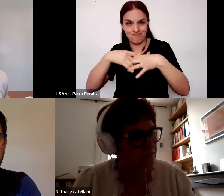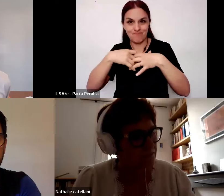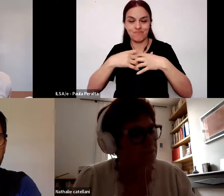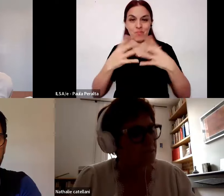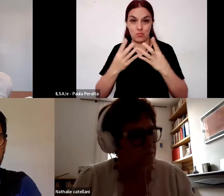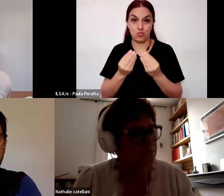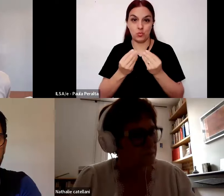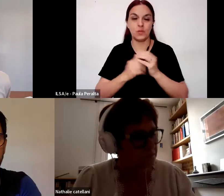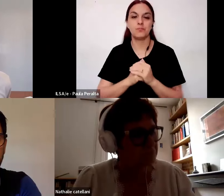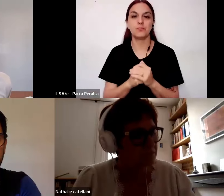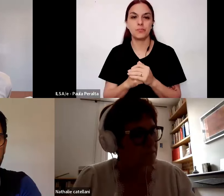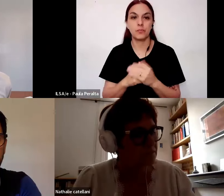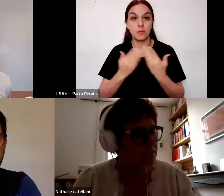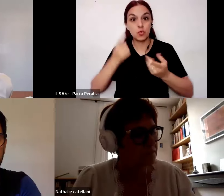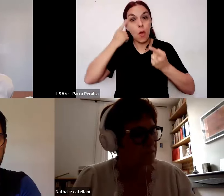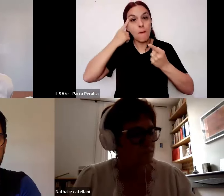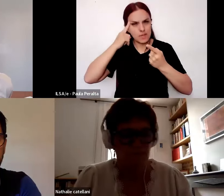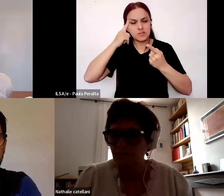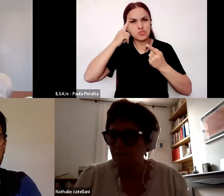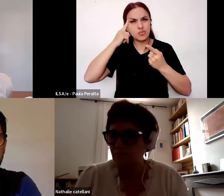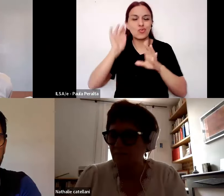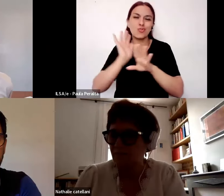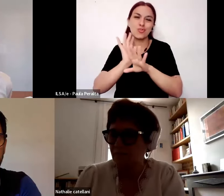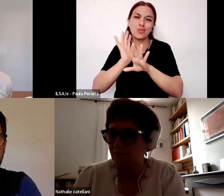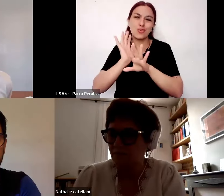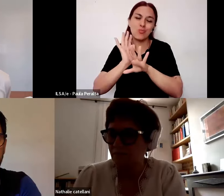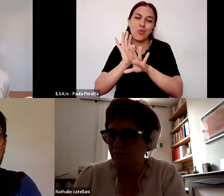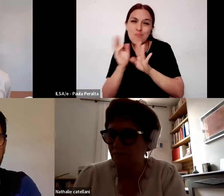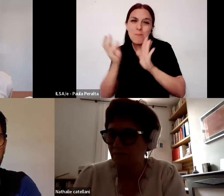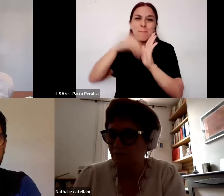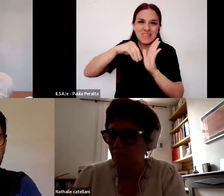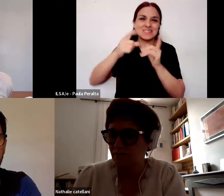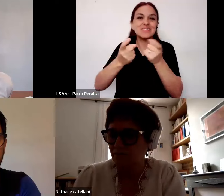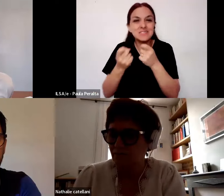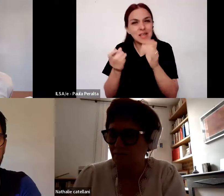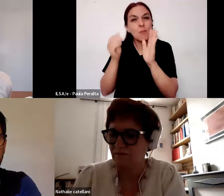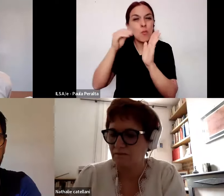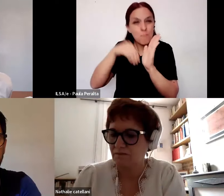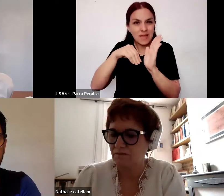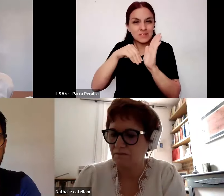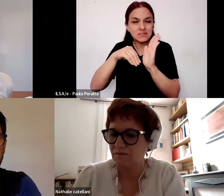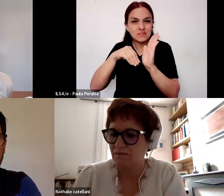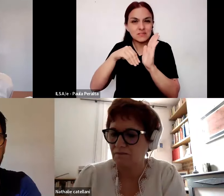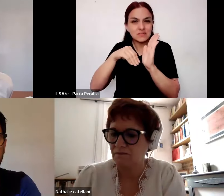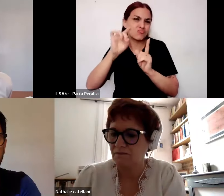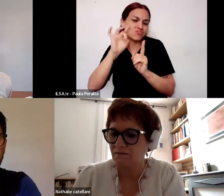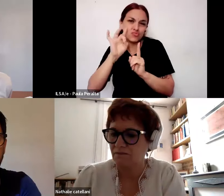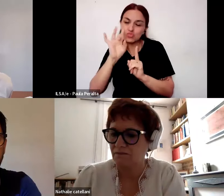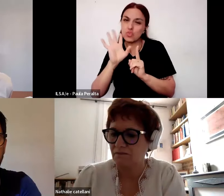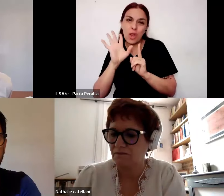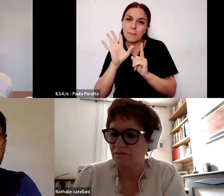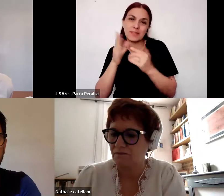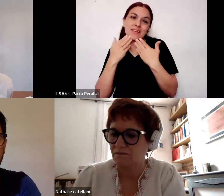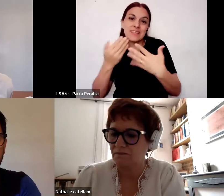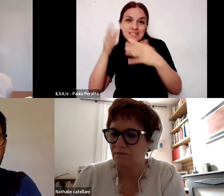yo creo que la pretensión es un poco ir un poco más que solamente otorgarle a través de estas